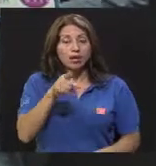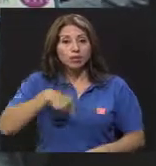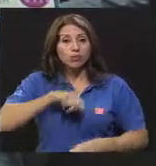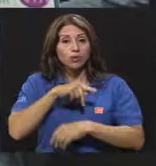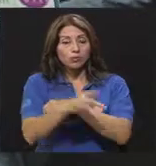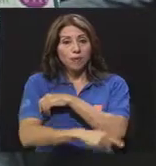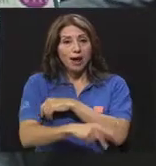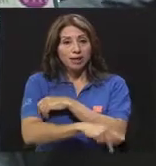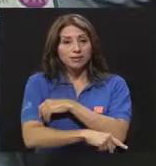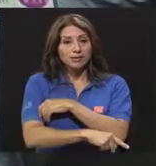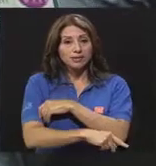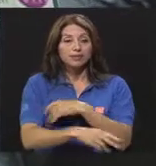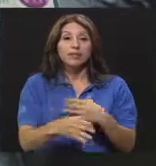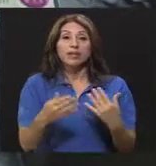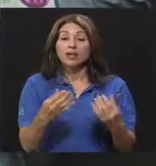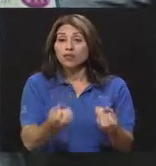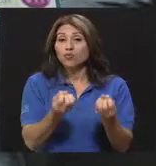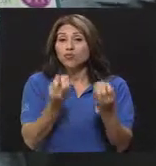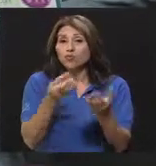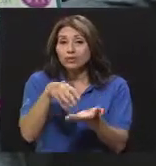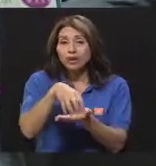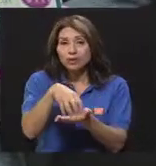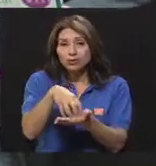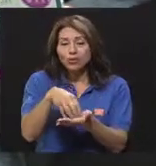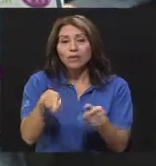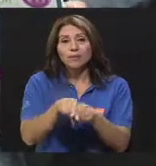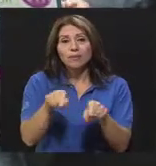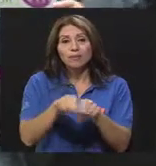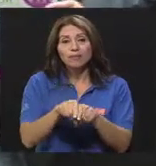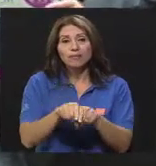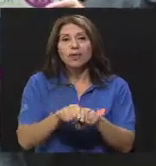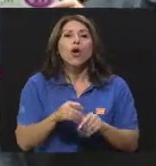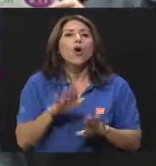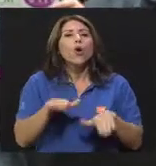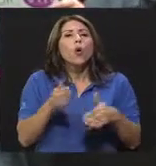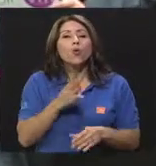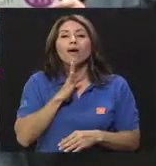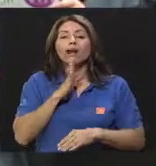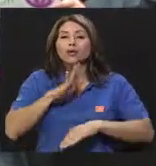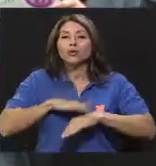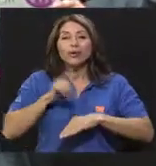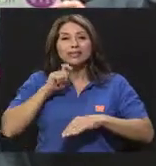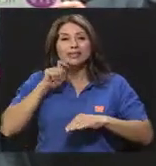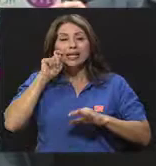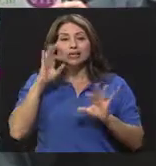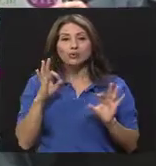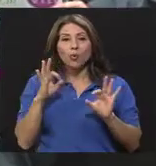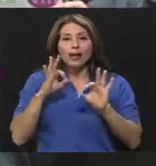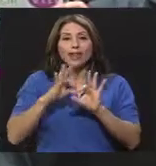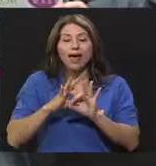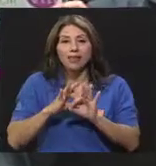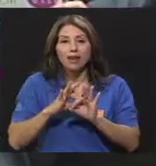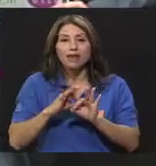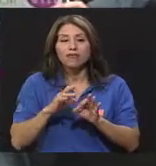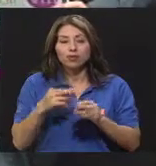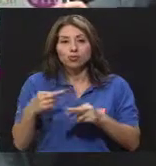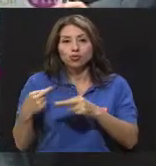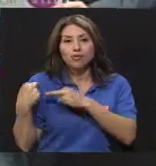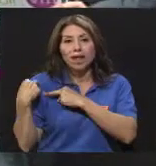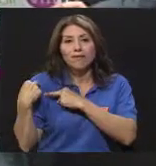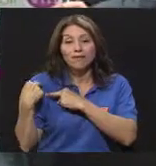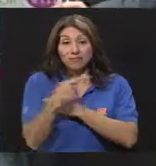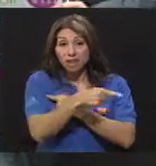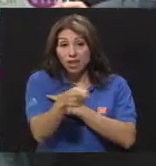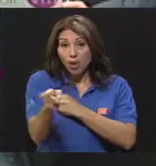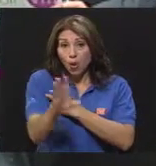nuestro país y que definitivamente son muchas las dudas también. Cómo hablar de una sexualidad responsable. Los jóvenes a través de varias